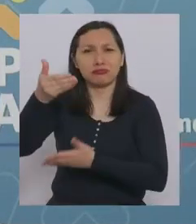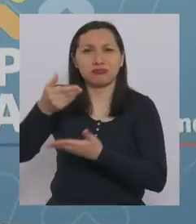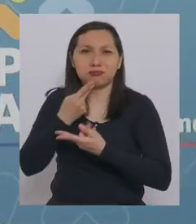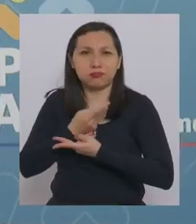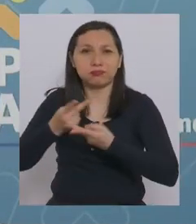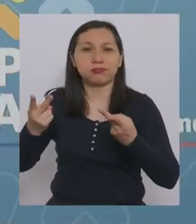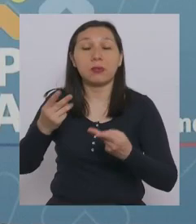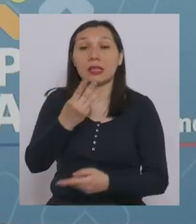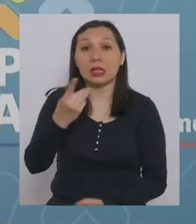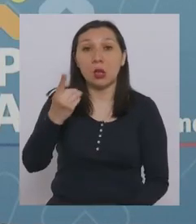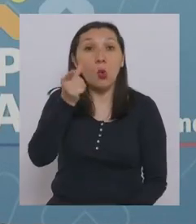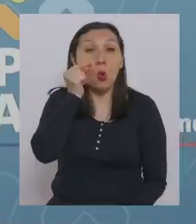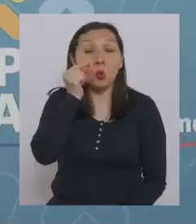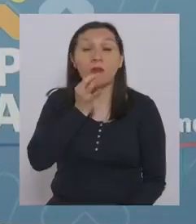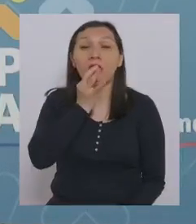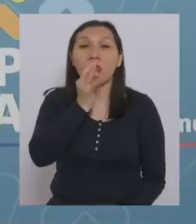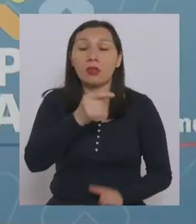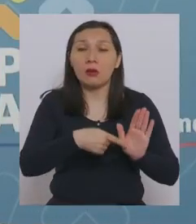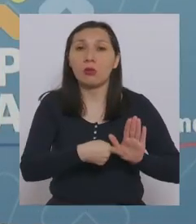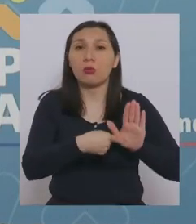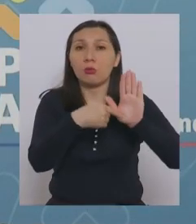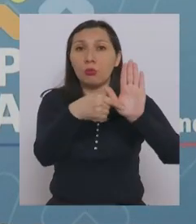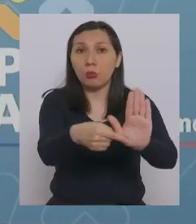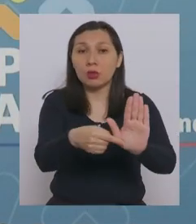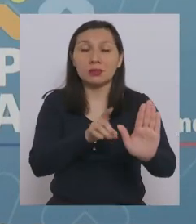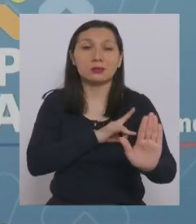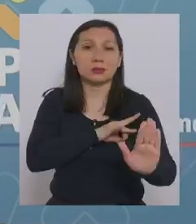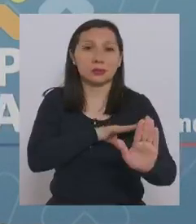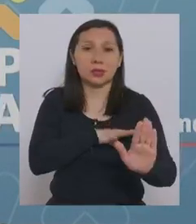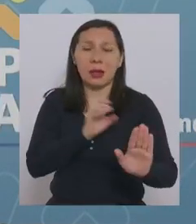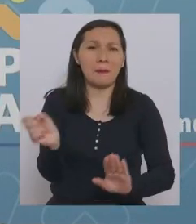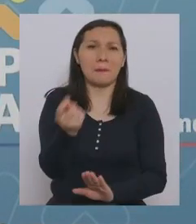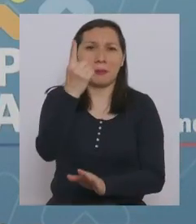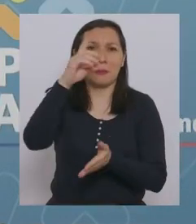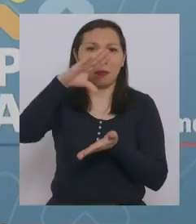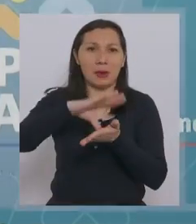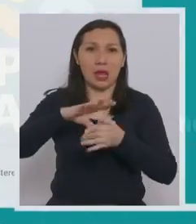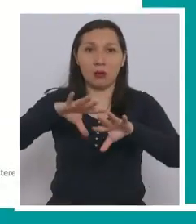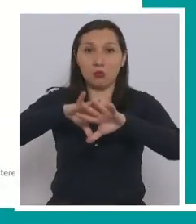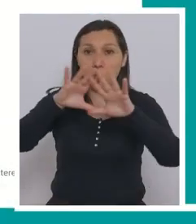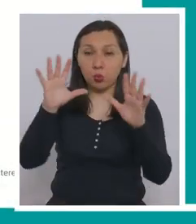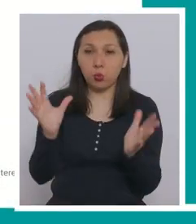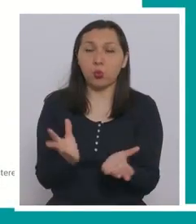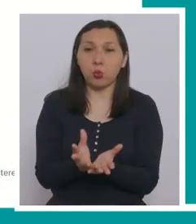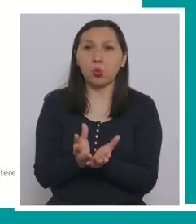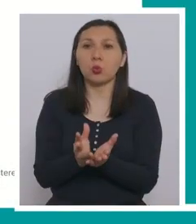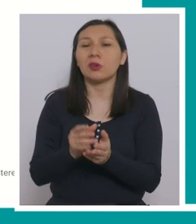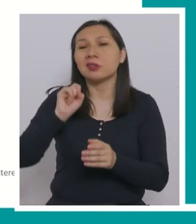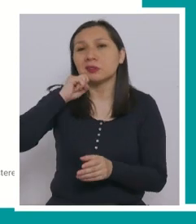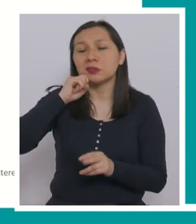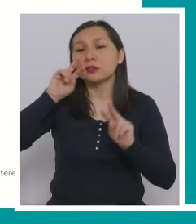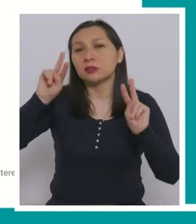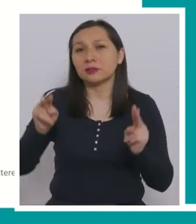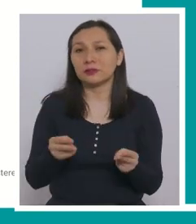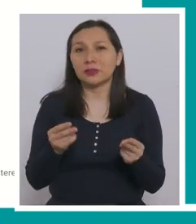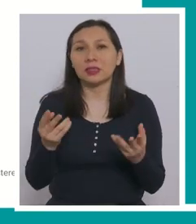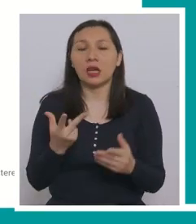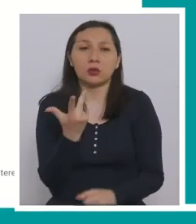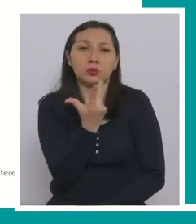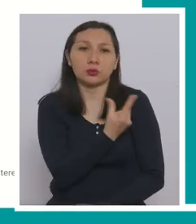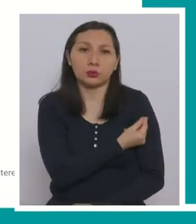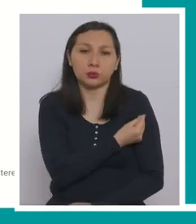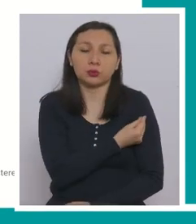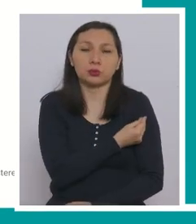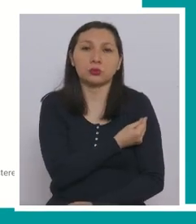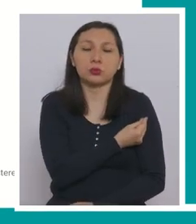demuestra que Chile es el primer país del mundo con respecto a dosis